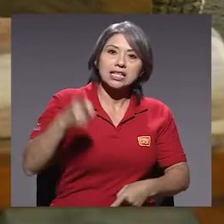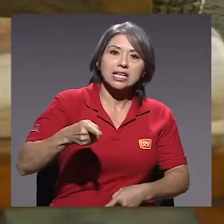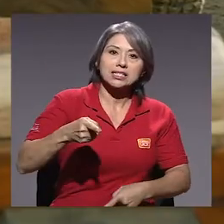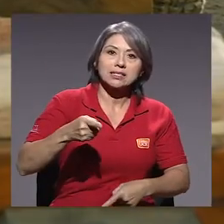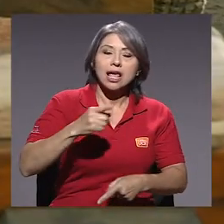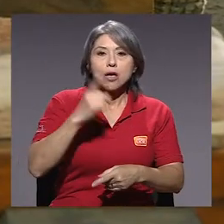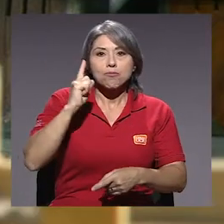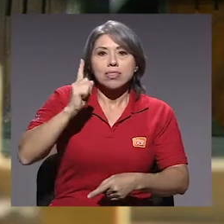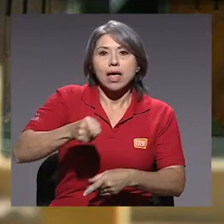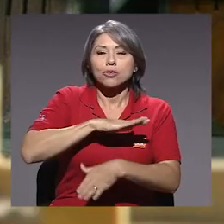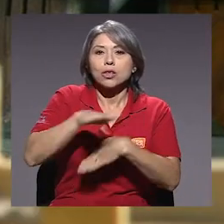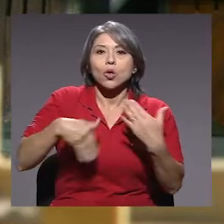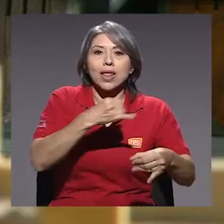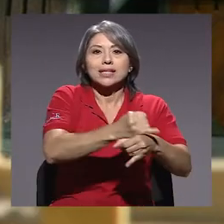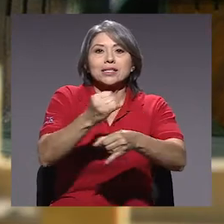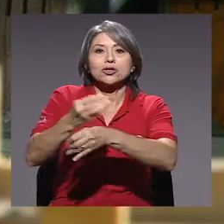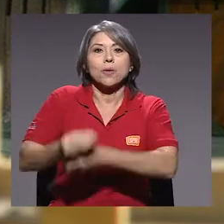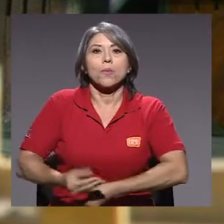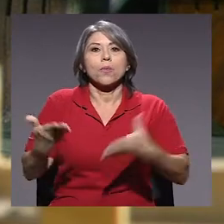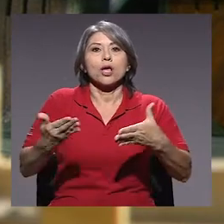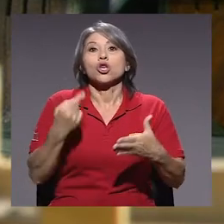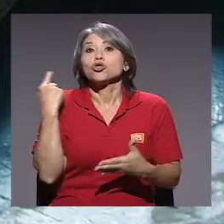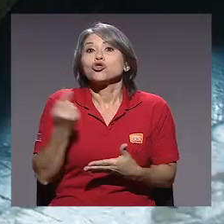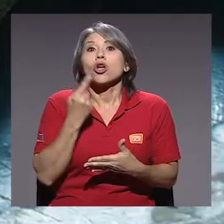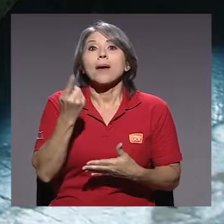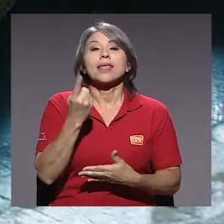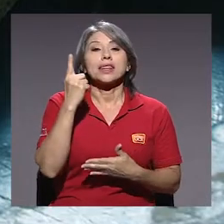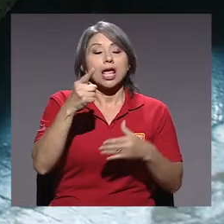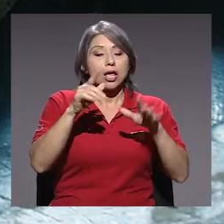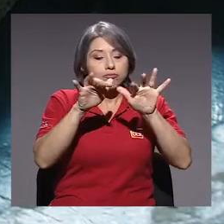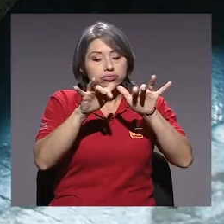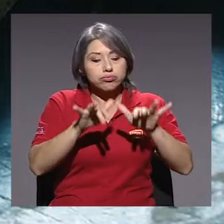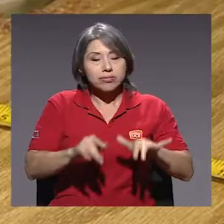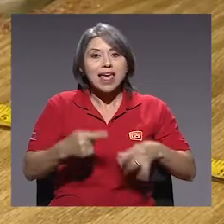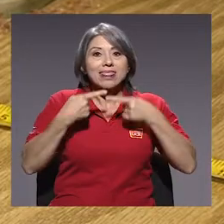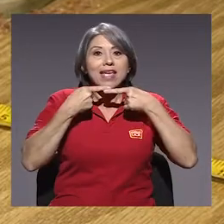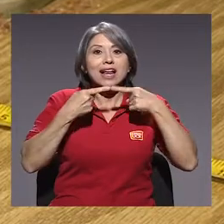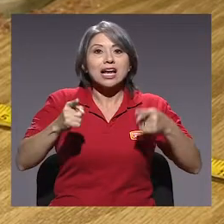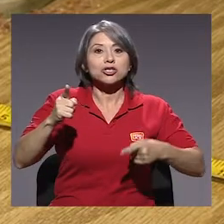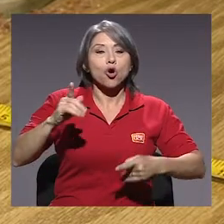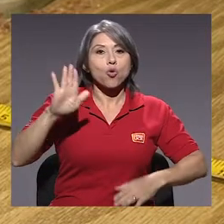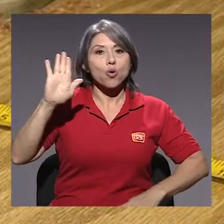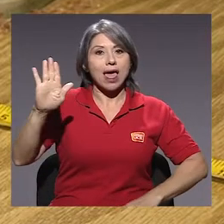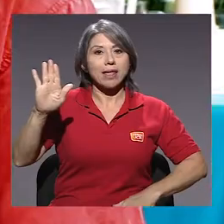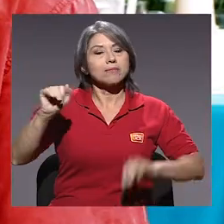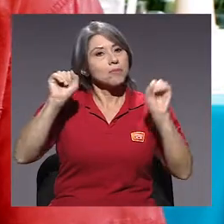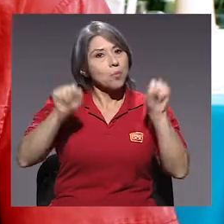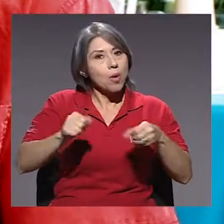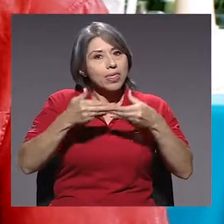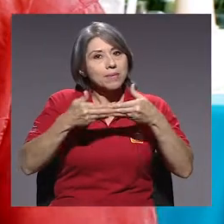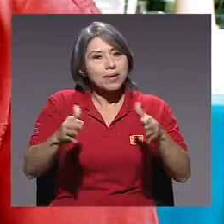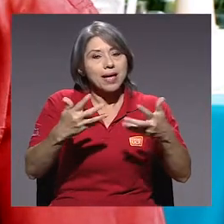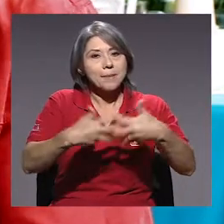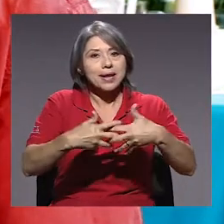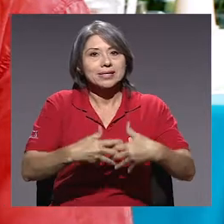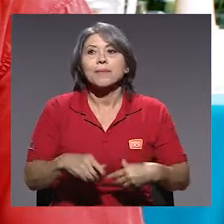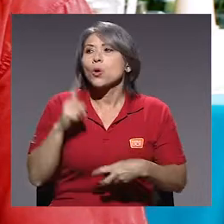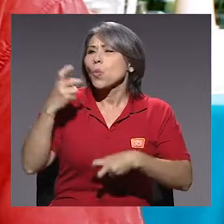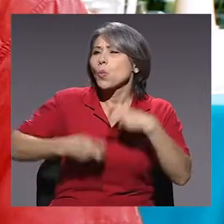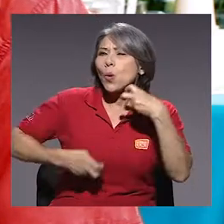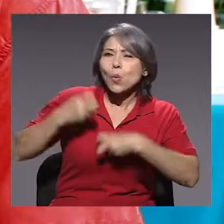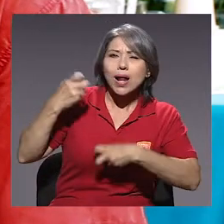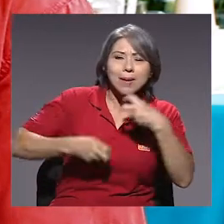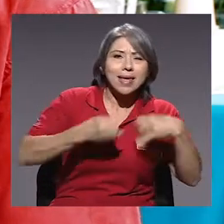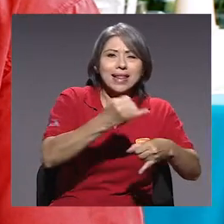que se le da un mandato a toda la institucionalidad pública que con solamente una declaración jurada se pueda hacer la apertura de una empresa. Uno de los problemas de la